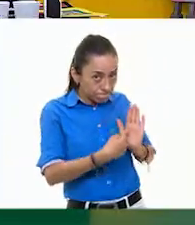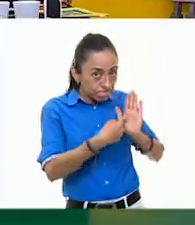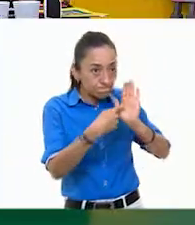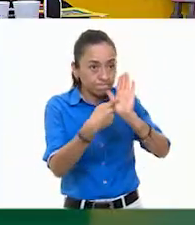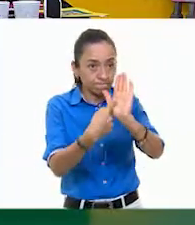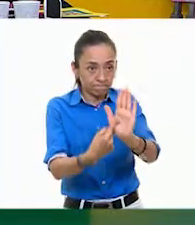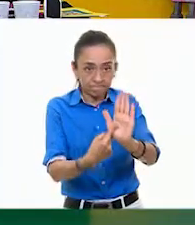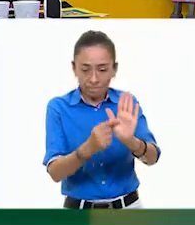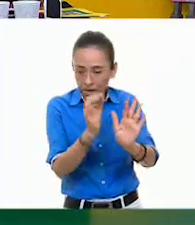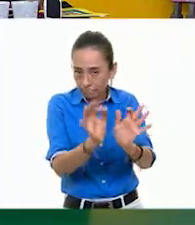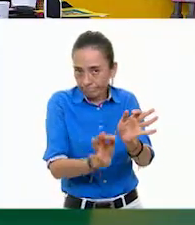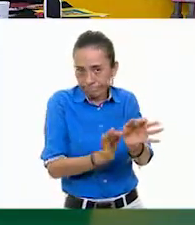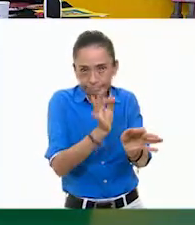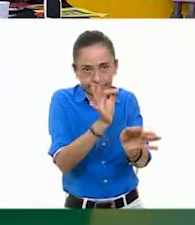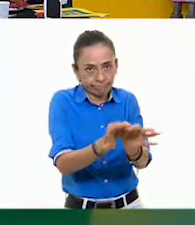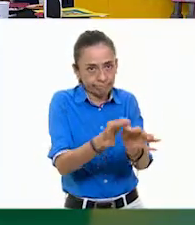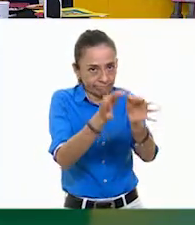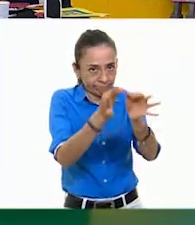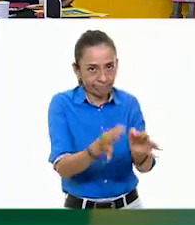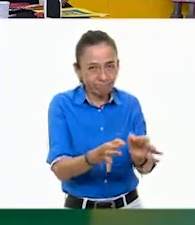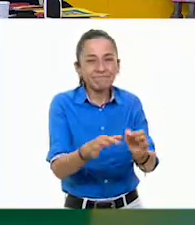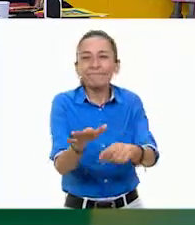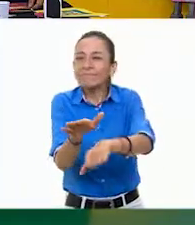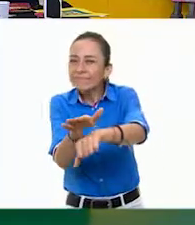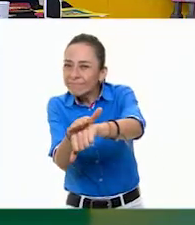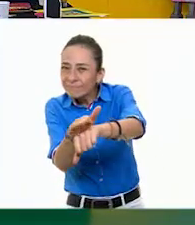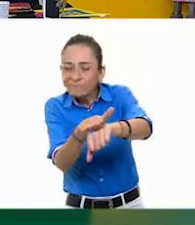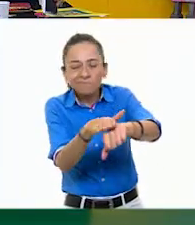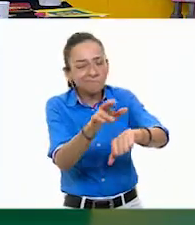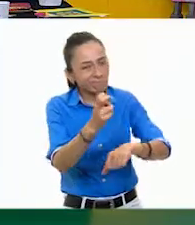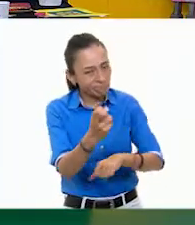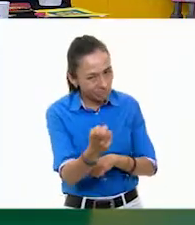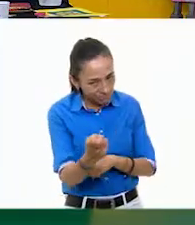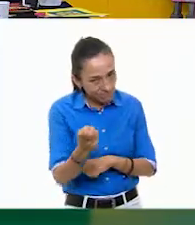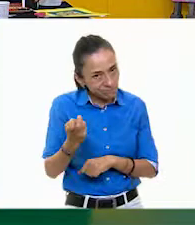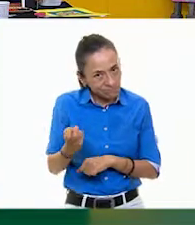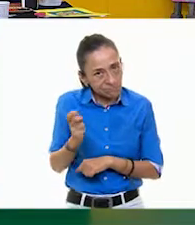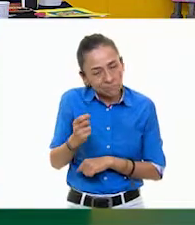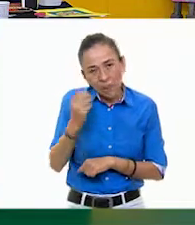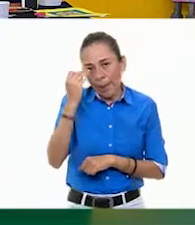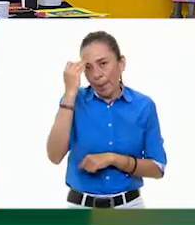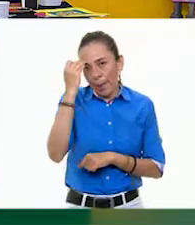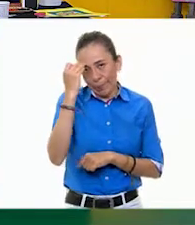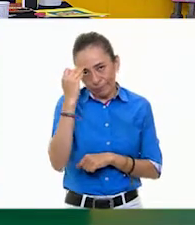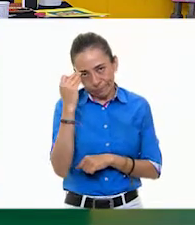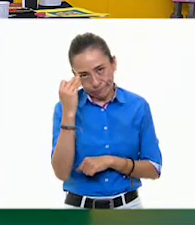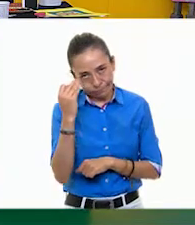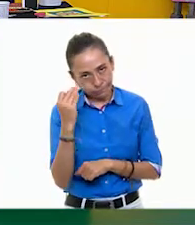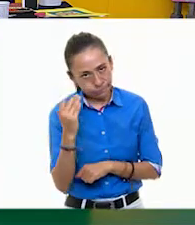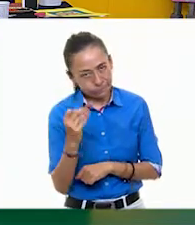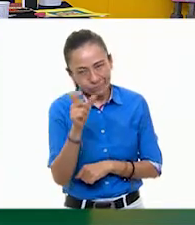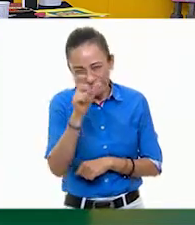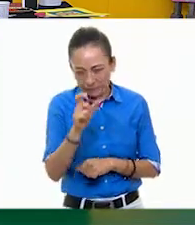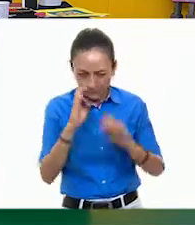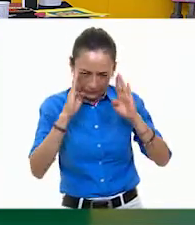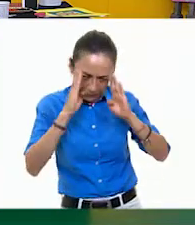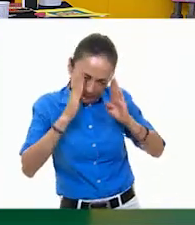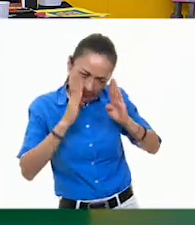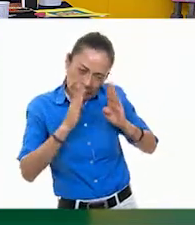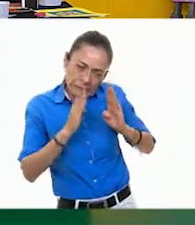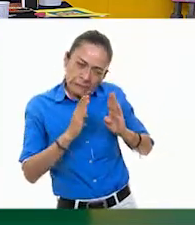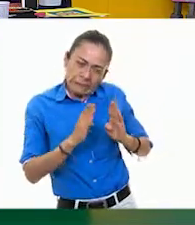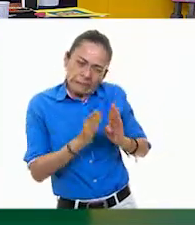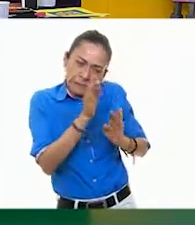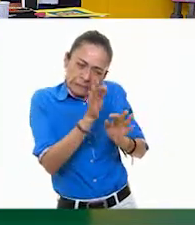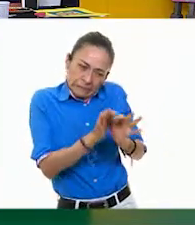ya está terminado, porque recordemos que esto lleva tiempo, una disciplina, y es la paciencia. Y bueno, se los voy a mostrar